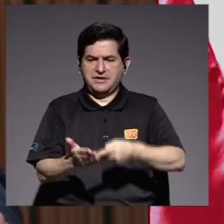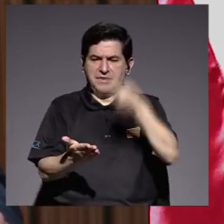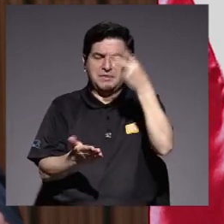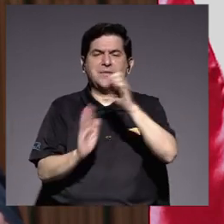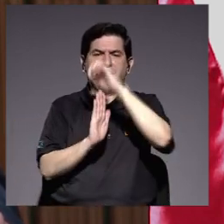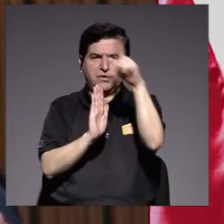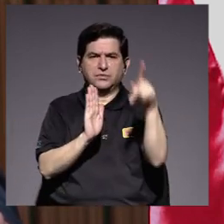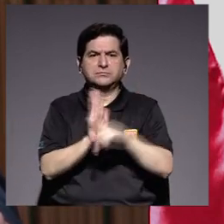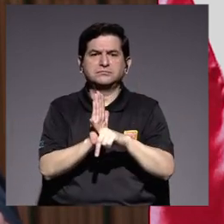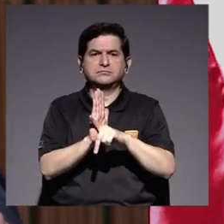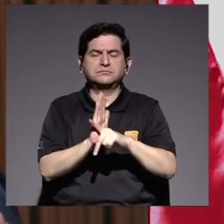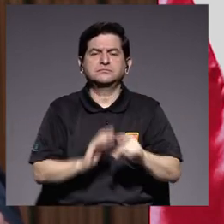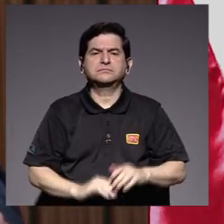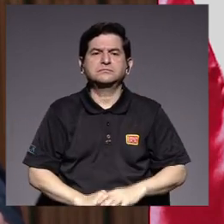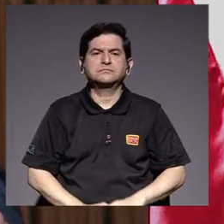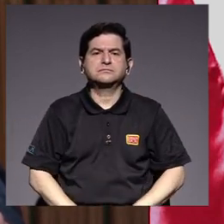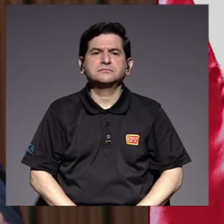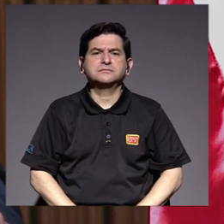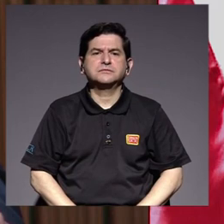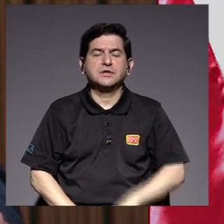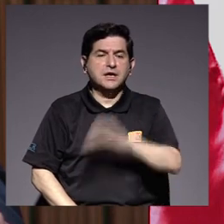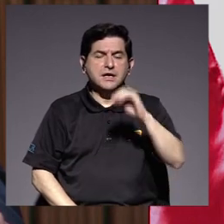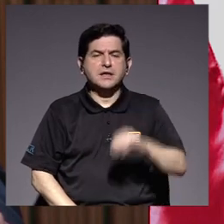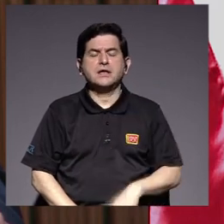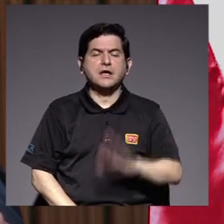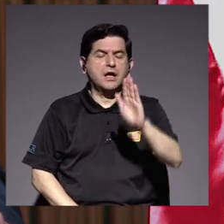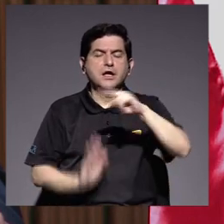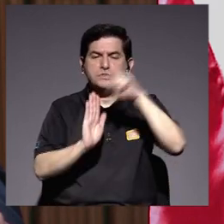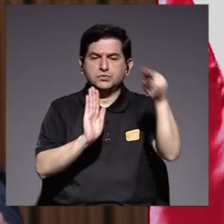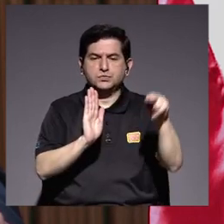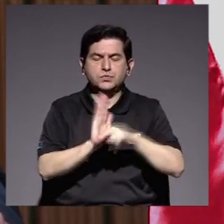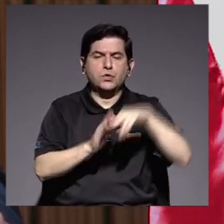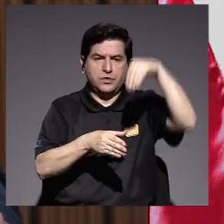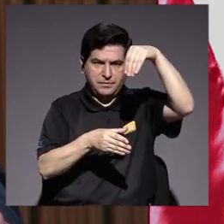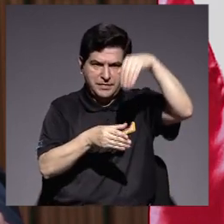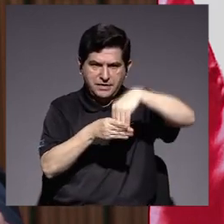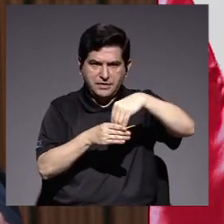constitución política y actado dentro de su marco normativo.